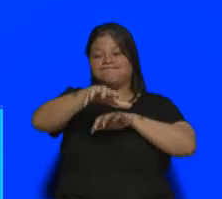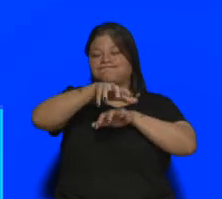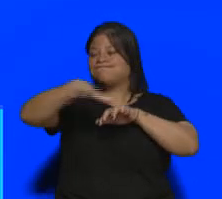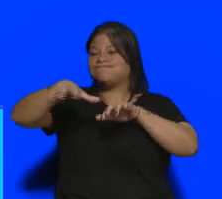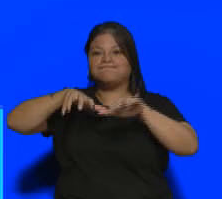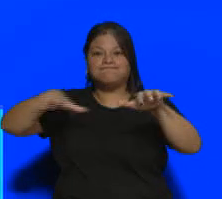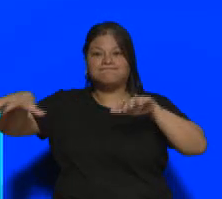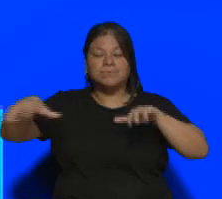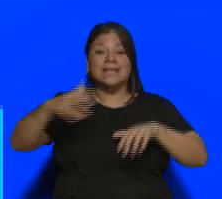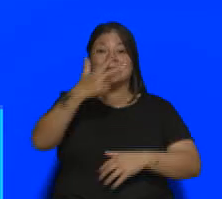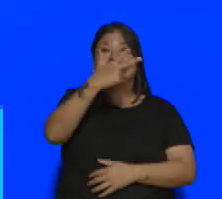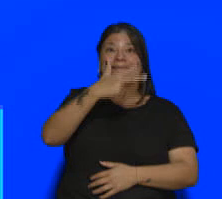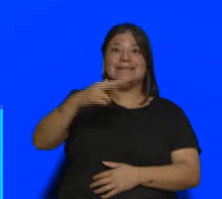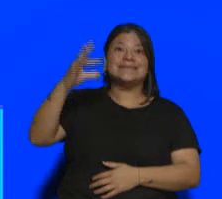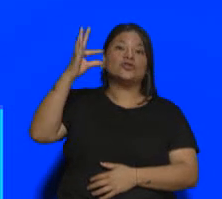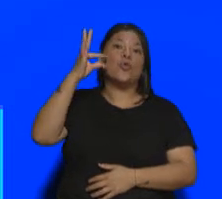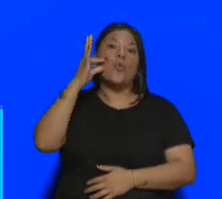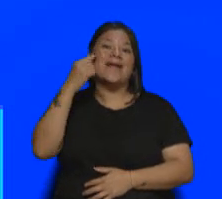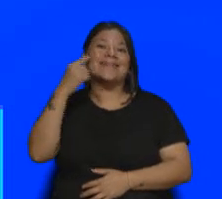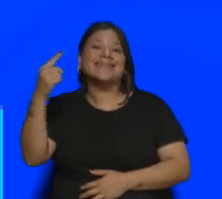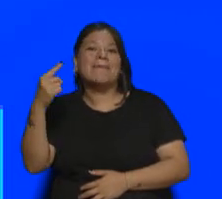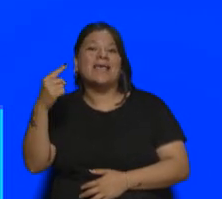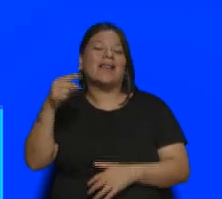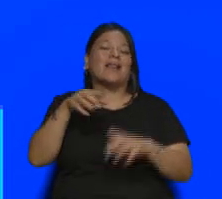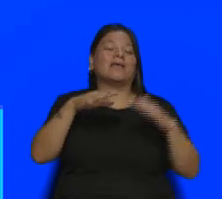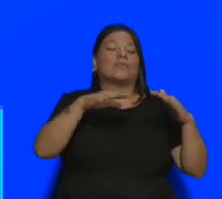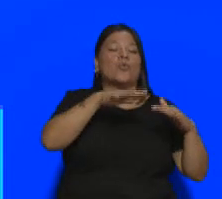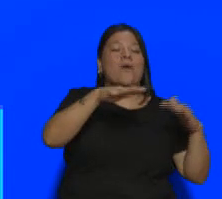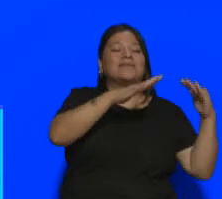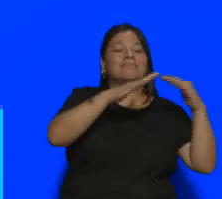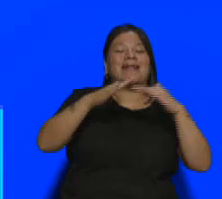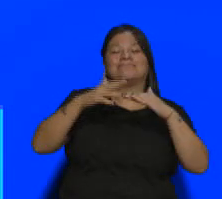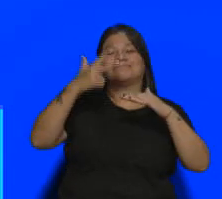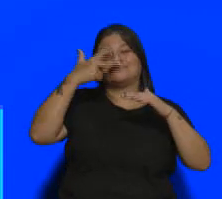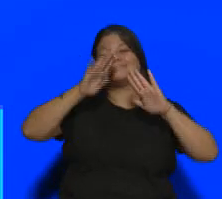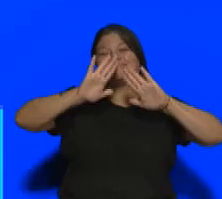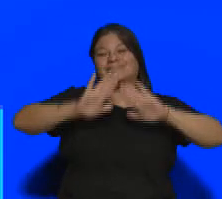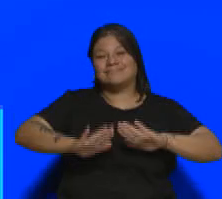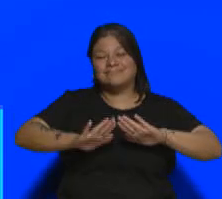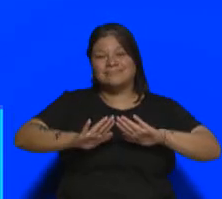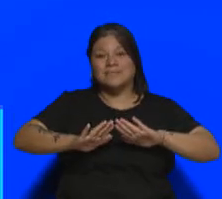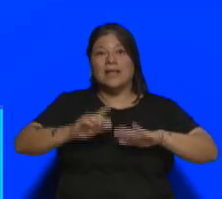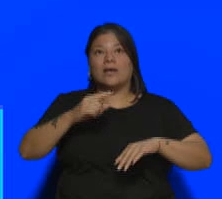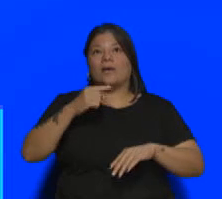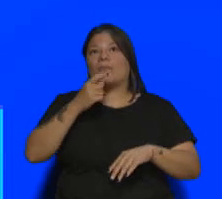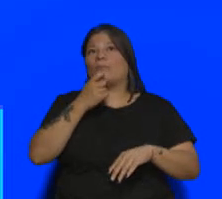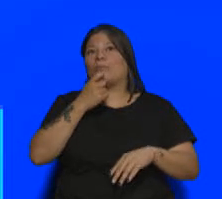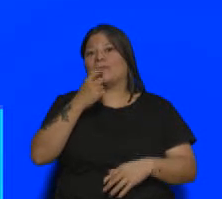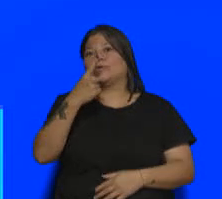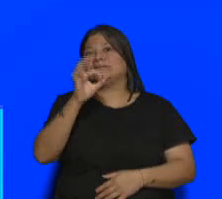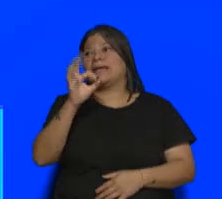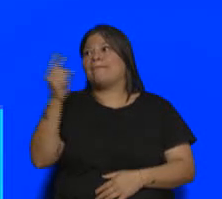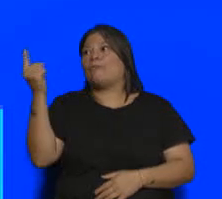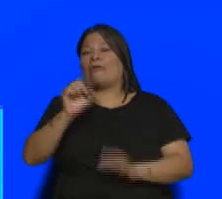.000 extrahoteleras, con lo cual sí es una ciudad que para decir que está al 100% tendría que ser una barbaridad.